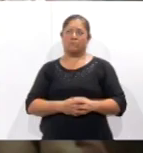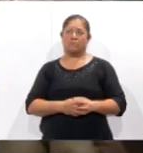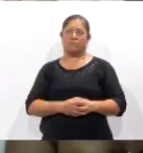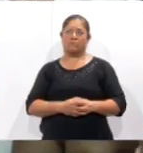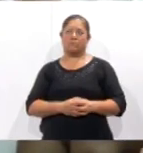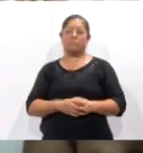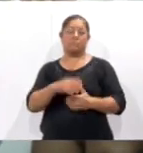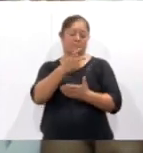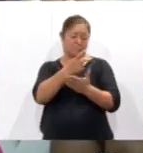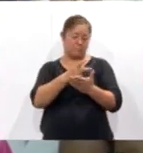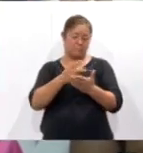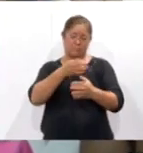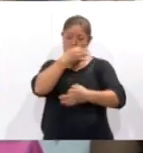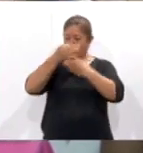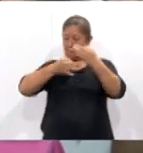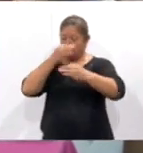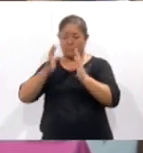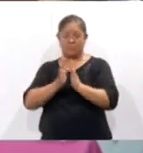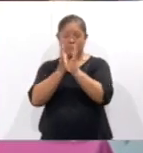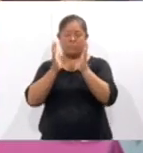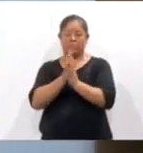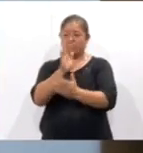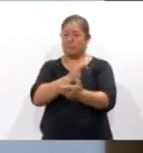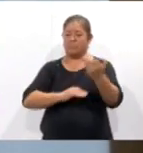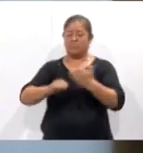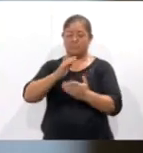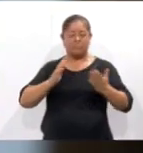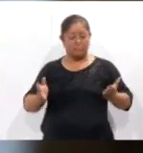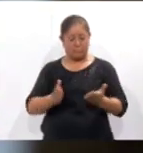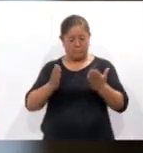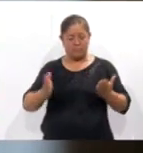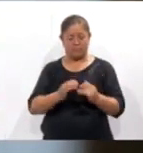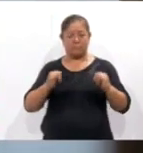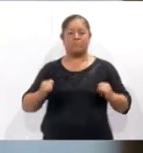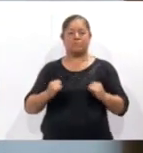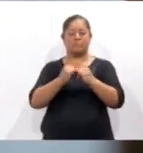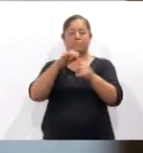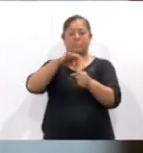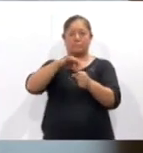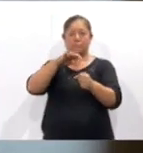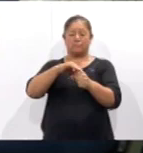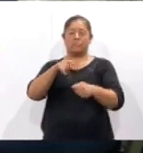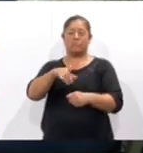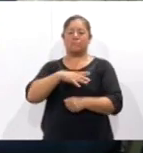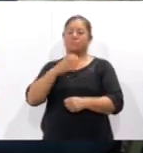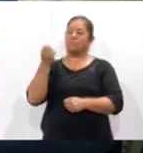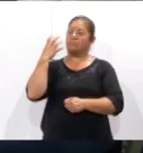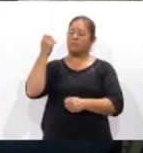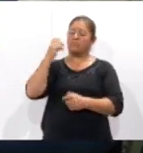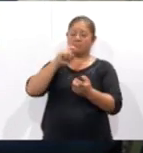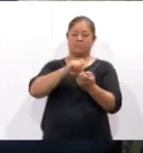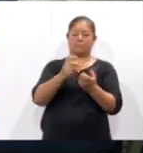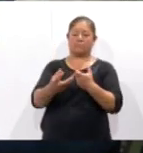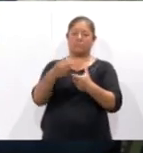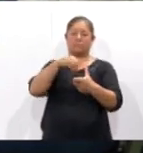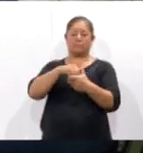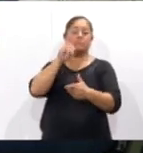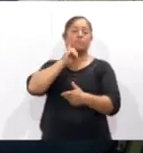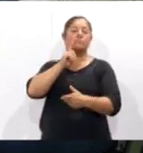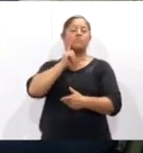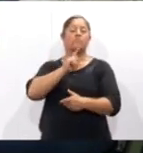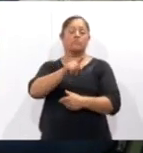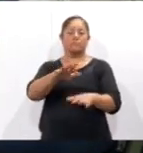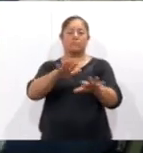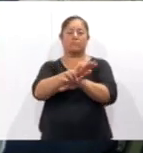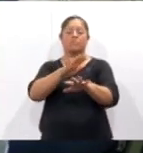El programa Promoción a la Participación Ciudadana impulsado por el Instituto Nacional Electoral llevó a cabo el Foro de Inclusión Mujeres como Agentes de Cambio